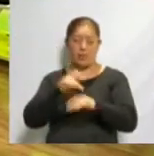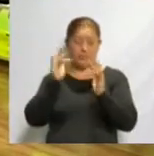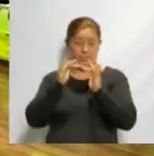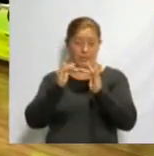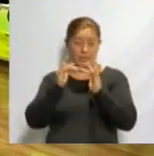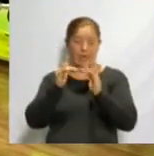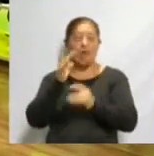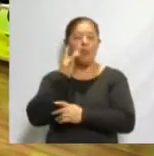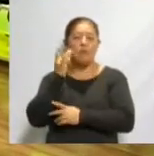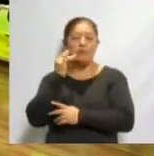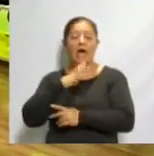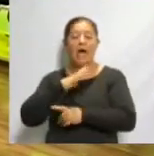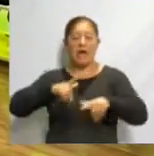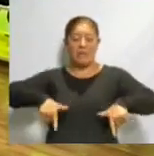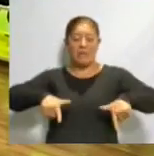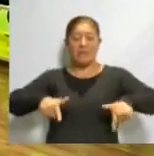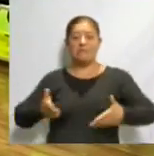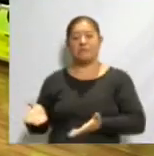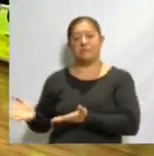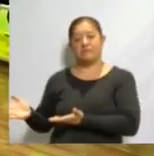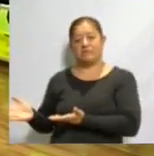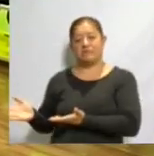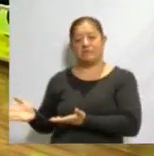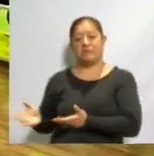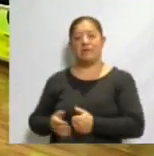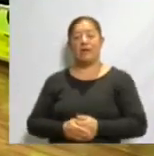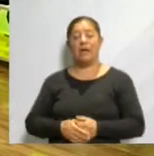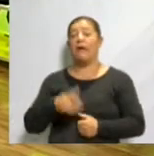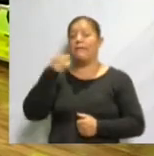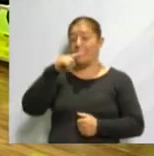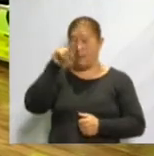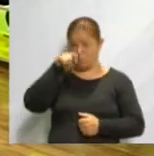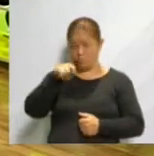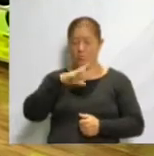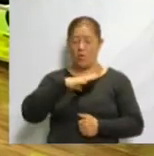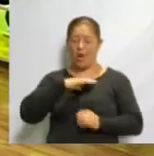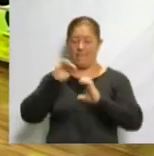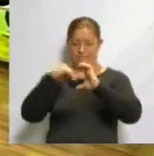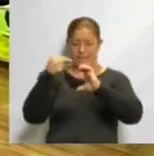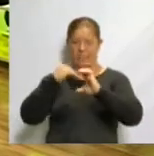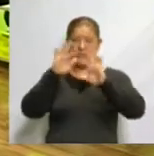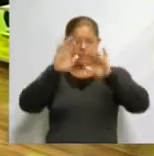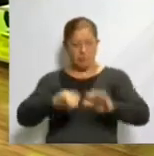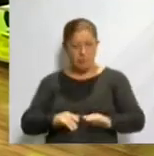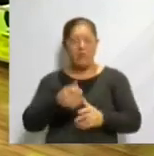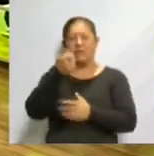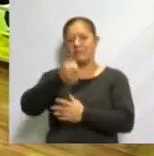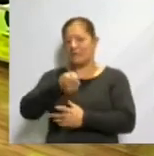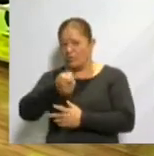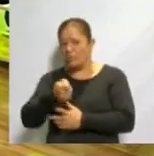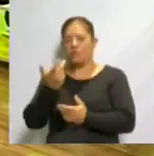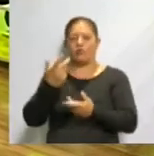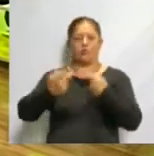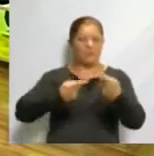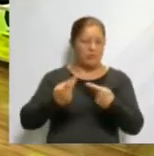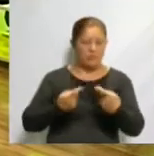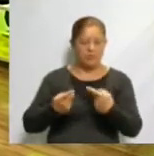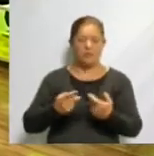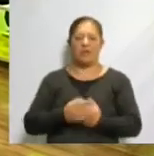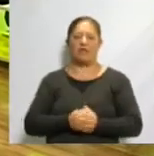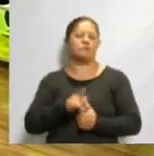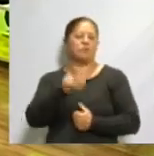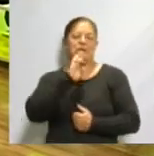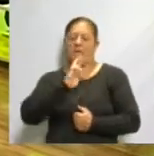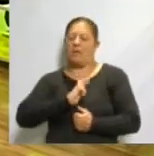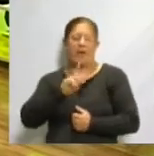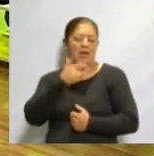apareciendo en pantalla a lo largo de la transmisión para que ustedes nos puedan mandar sus comentarios, sus saludos, sus preguntas, sus